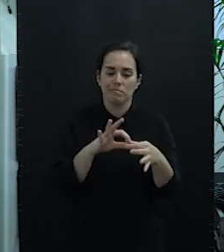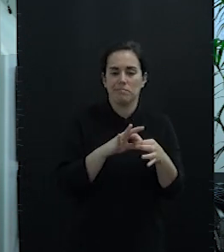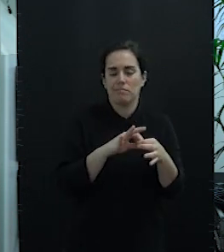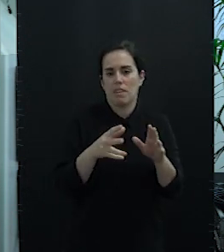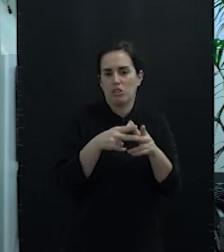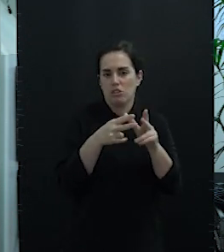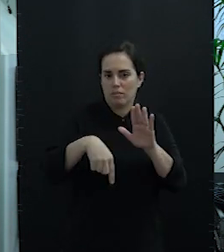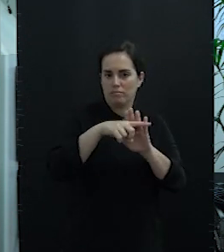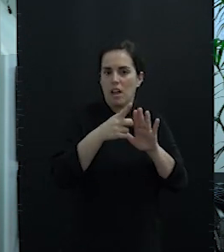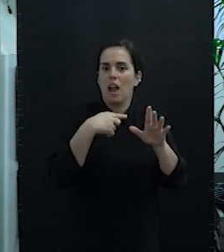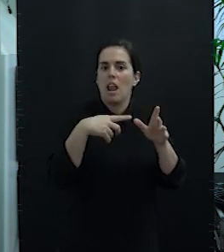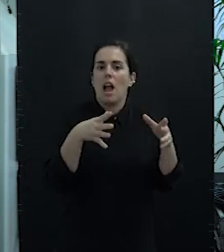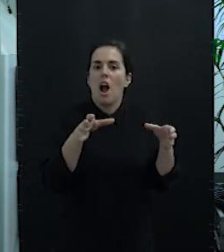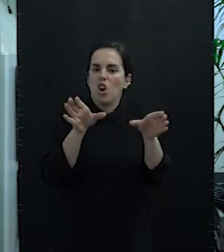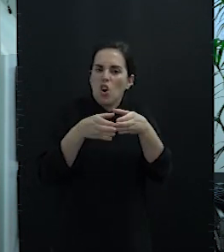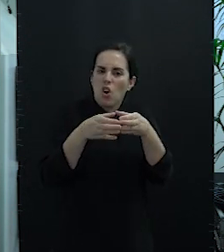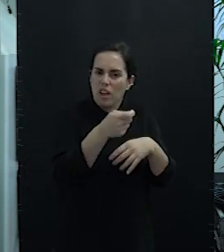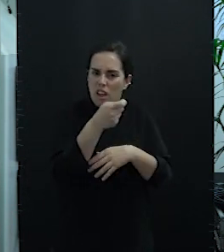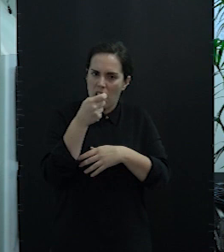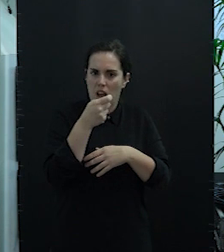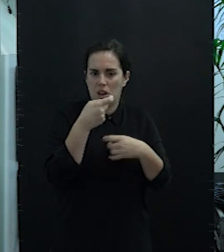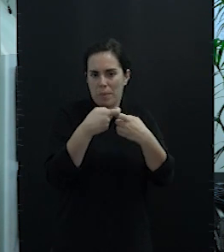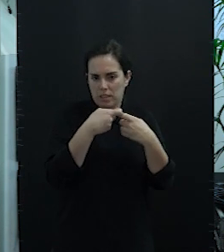y cooperativas de pescadores del archipiélago.